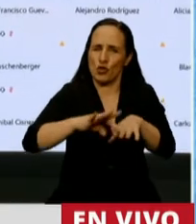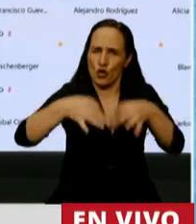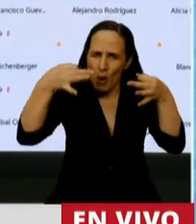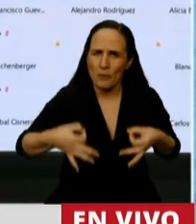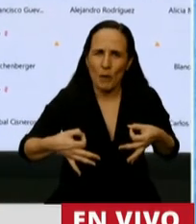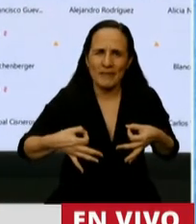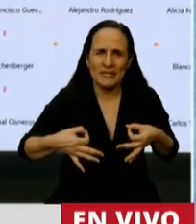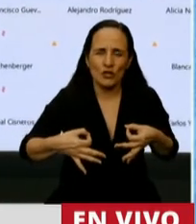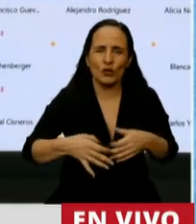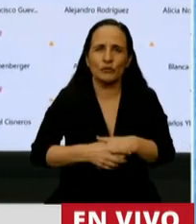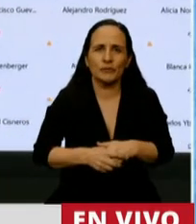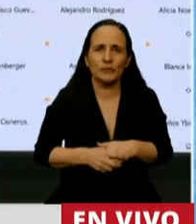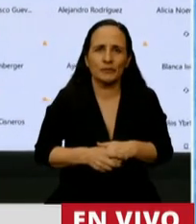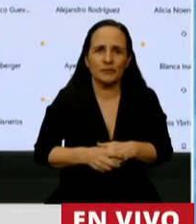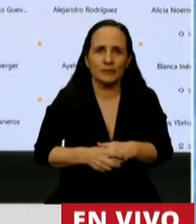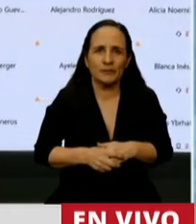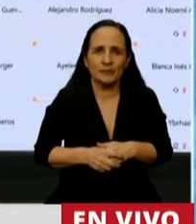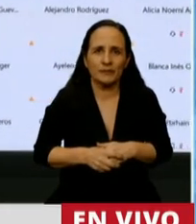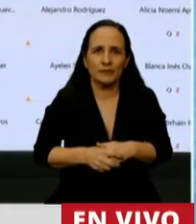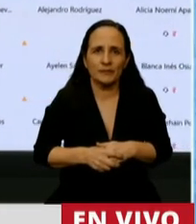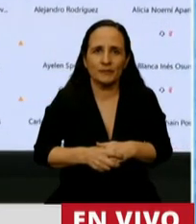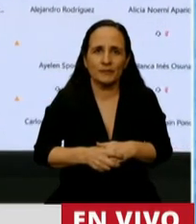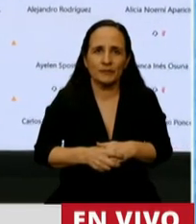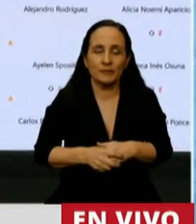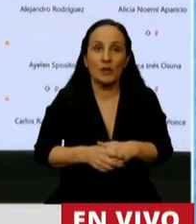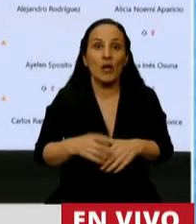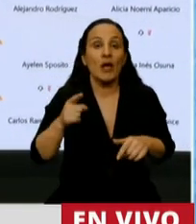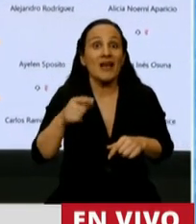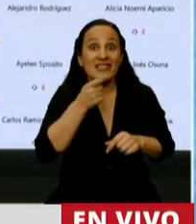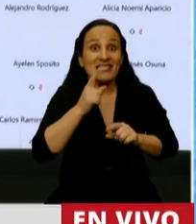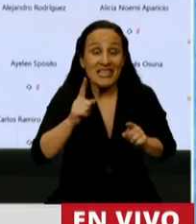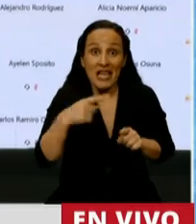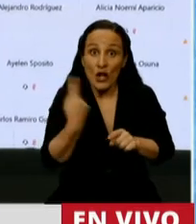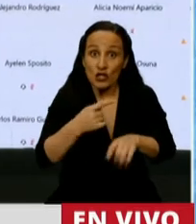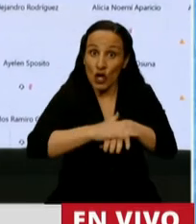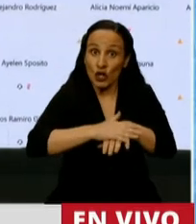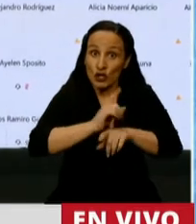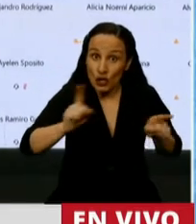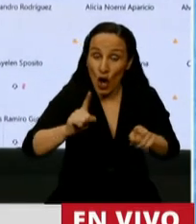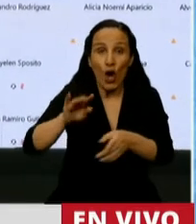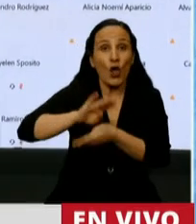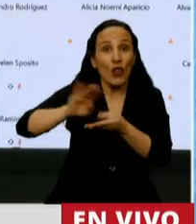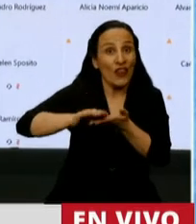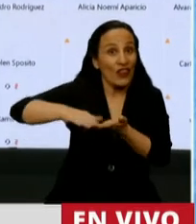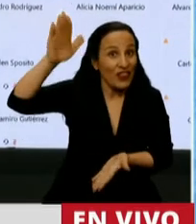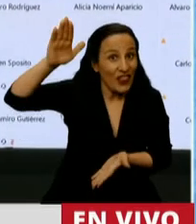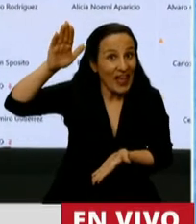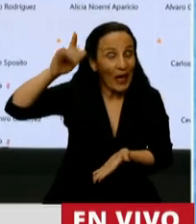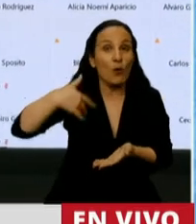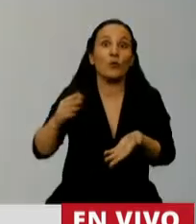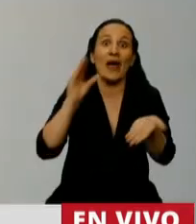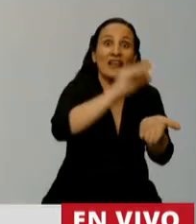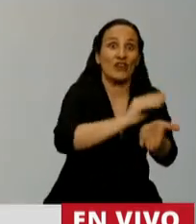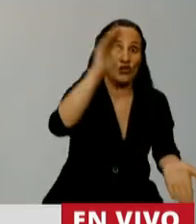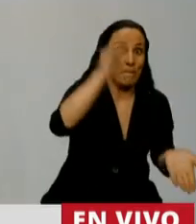contrario habrá más deuda, habrá más inflación y eso menos inversión y menos trabajo para